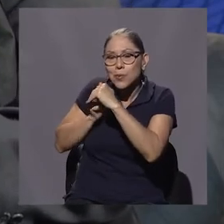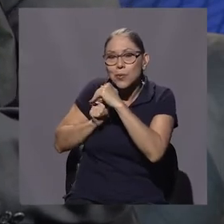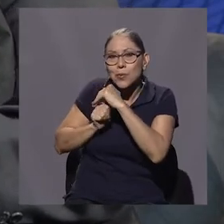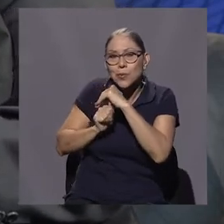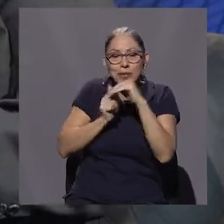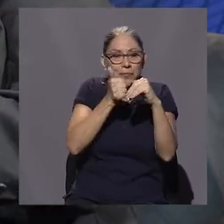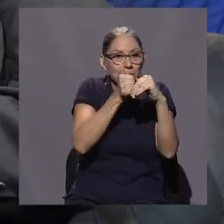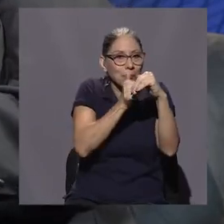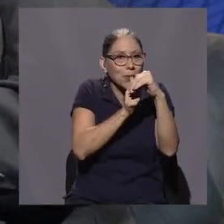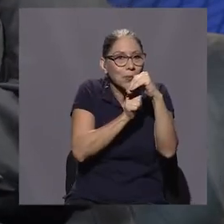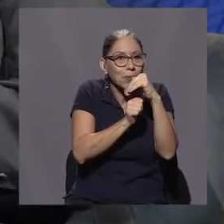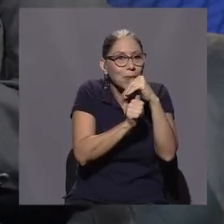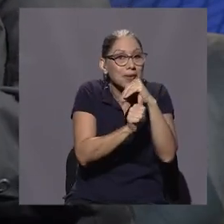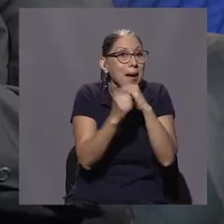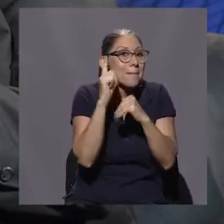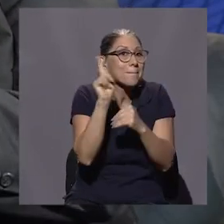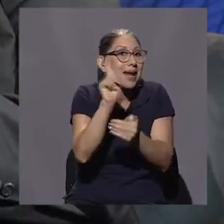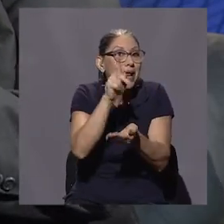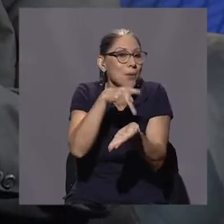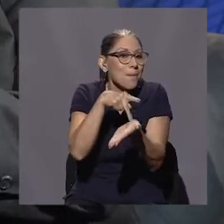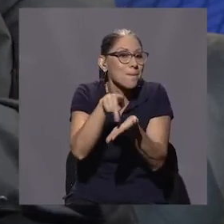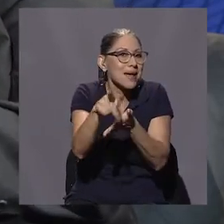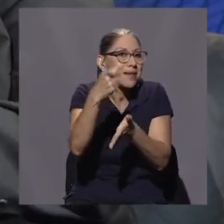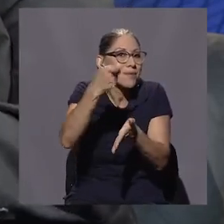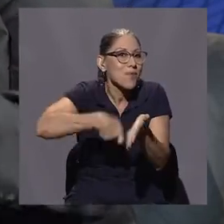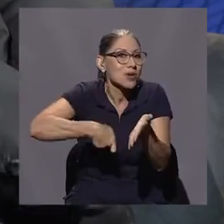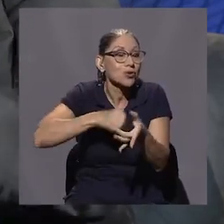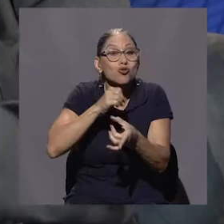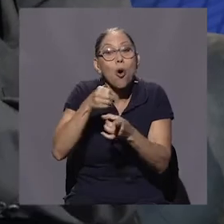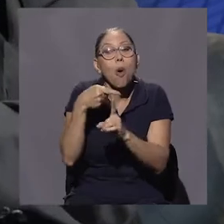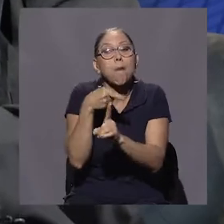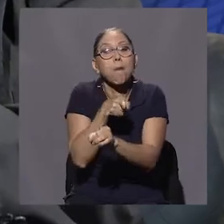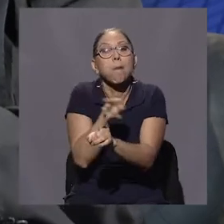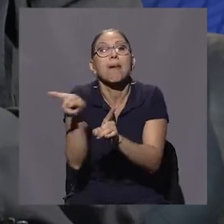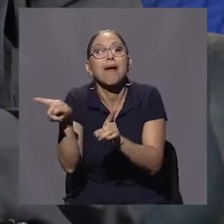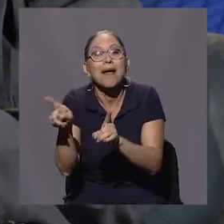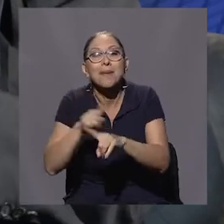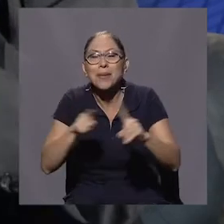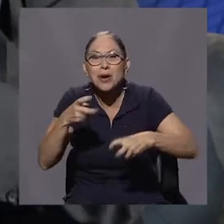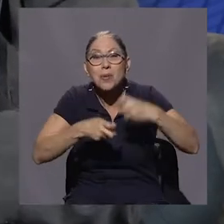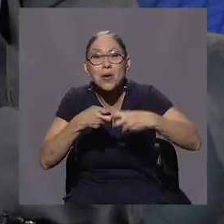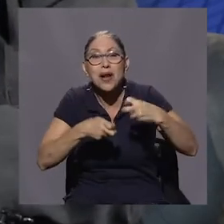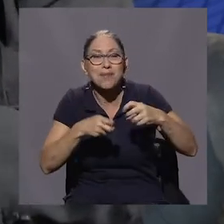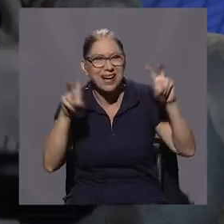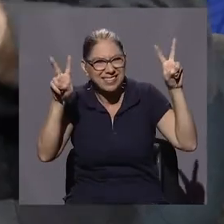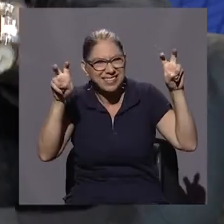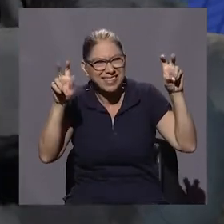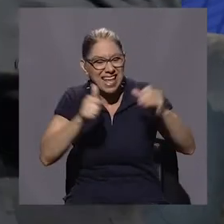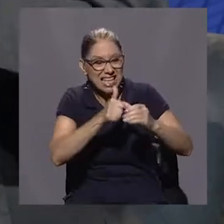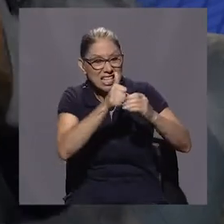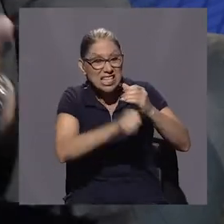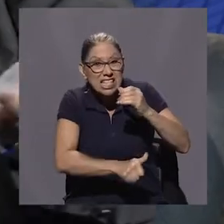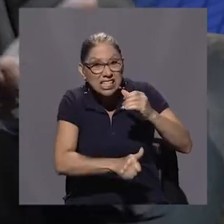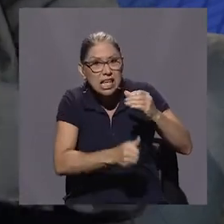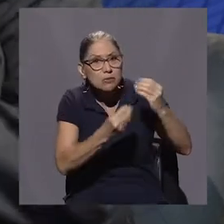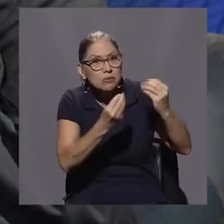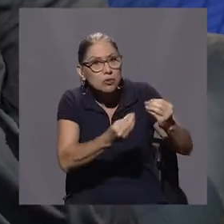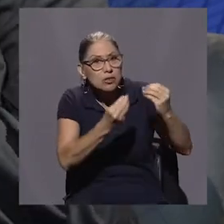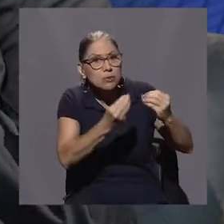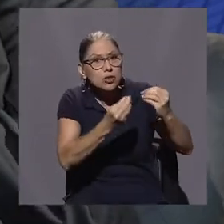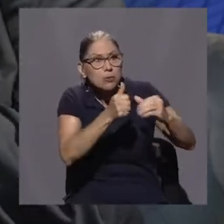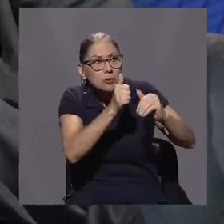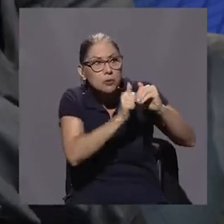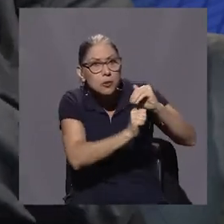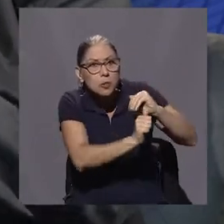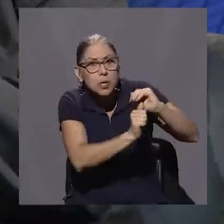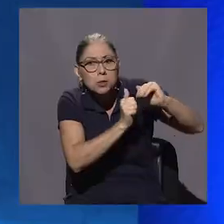utilizan para evadir o eludir, aunque el problema es que ya esa Ñezca es tanto que ya empieza a